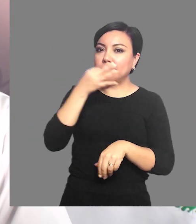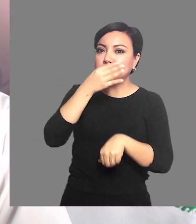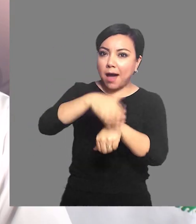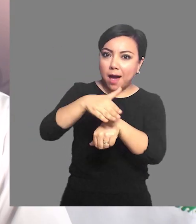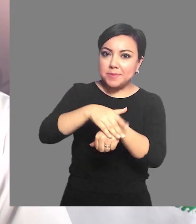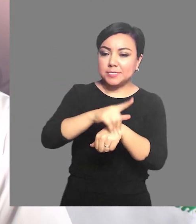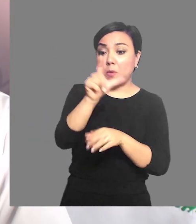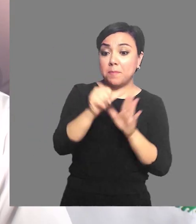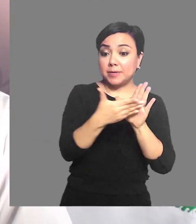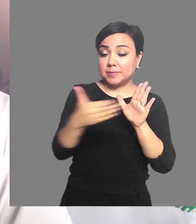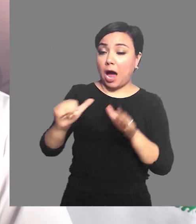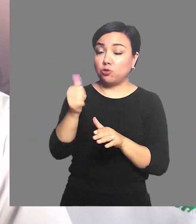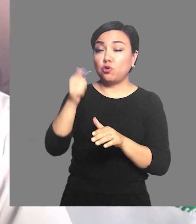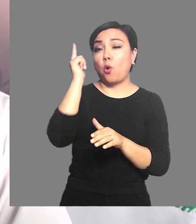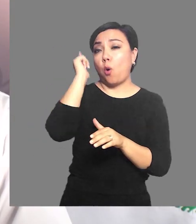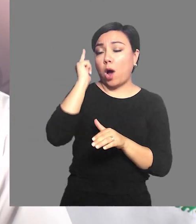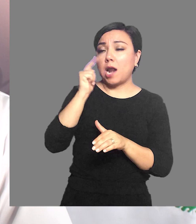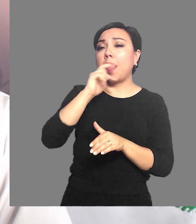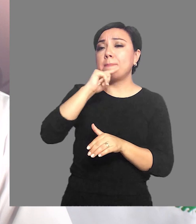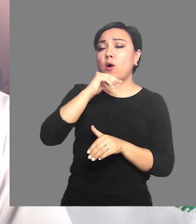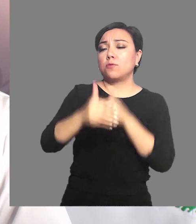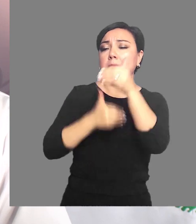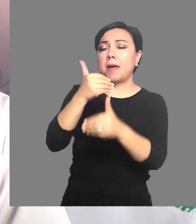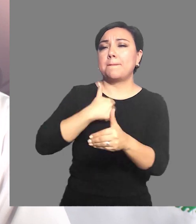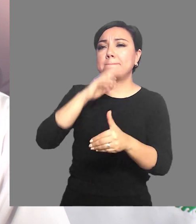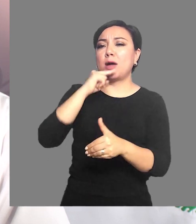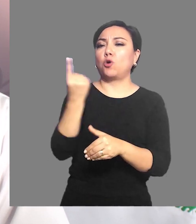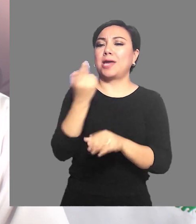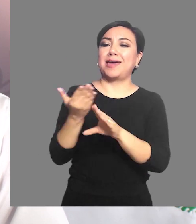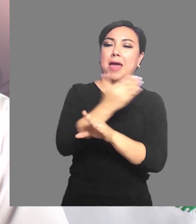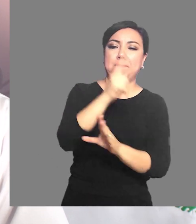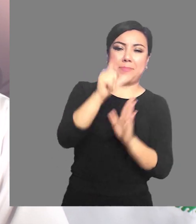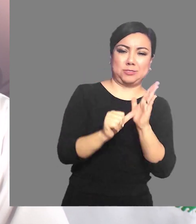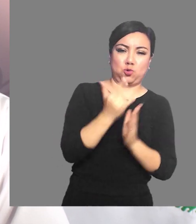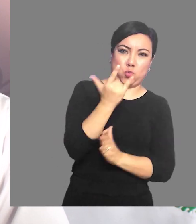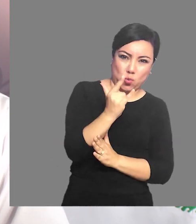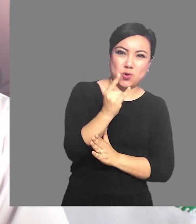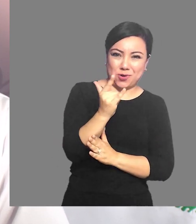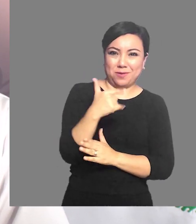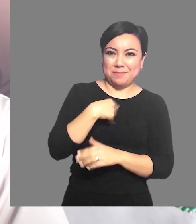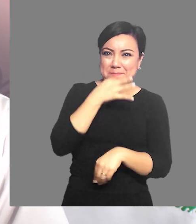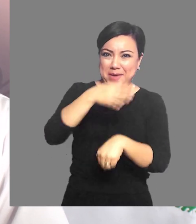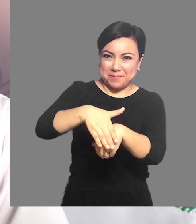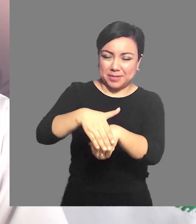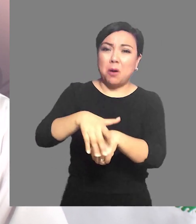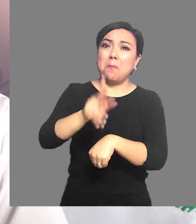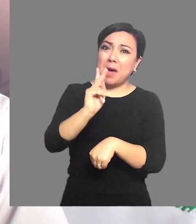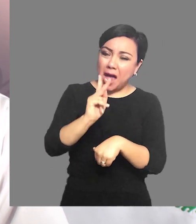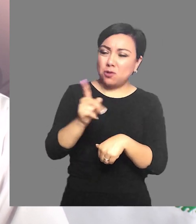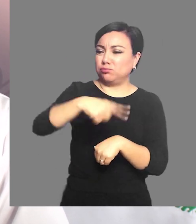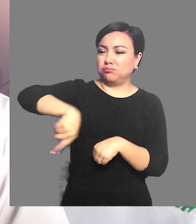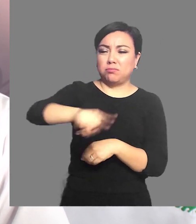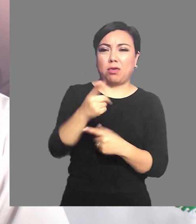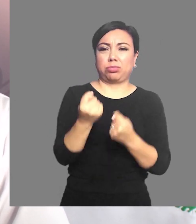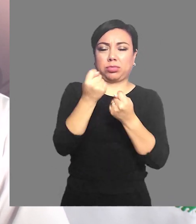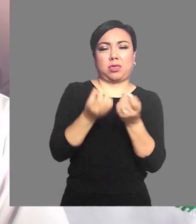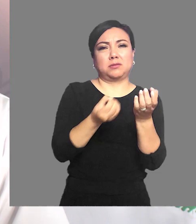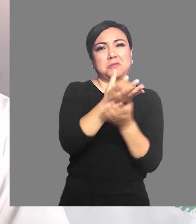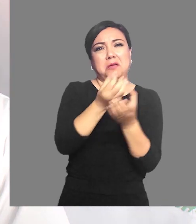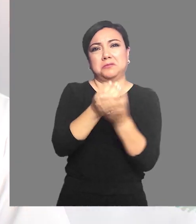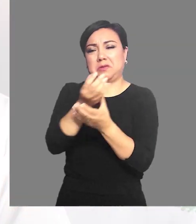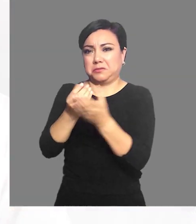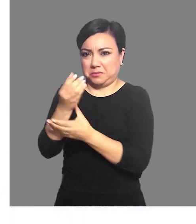inicios de este mes confiábamos en que juntos podríamos hacer que agosto fuera un mejor mes que julio? Sin embargo, el incremento de movilidad sin